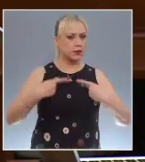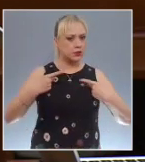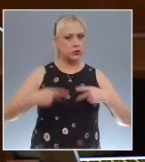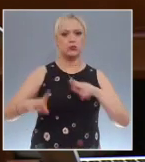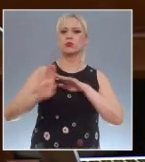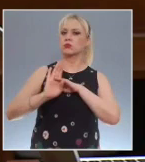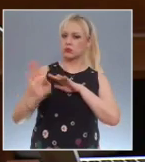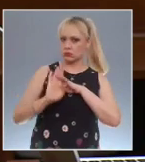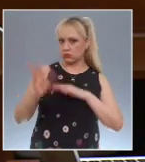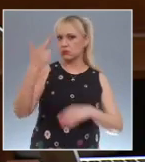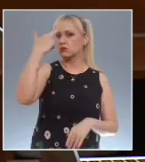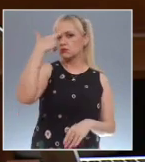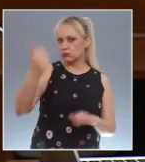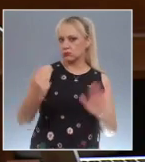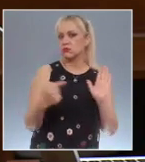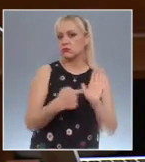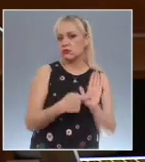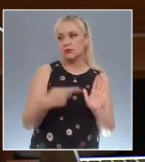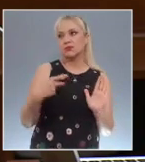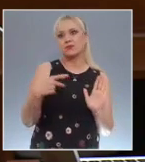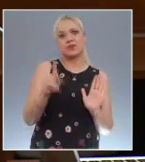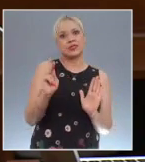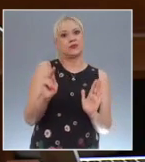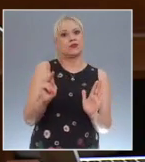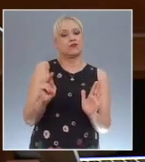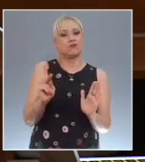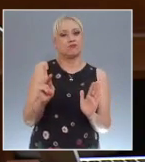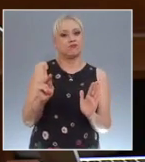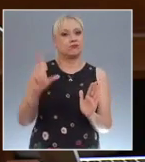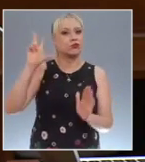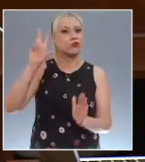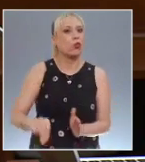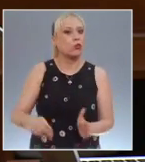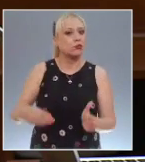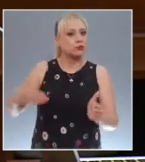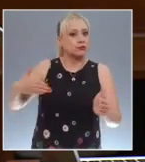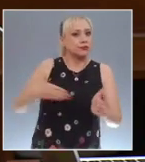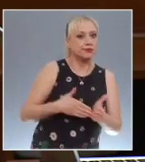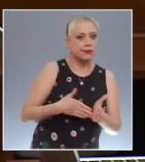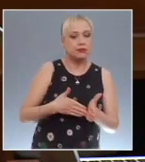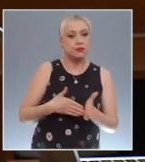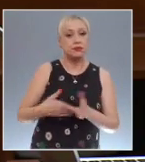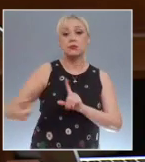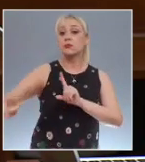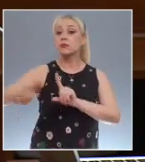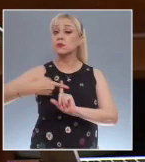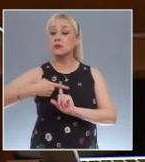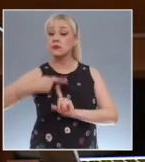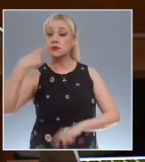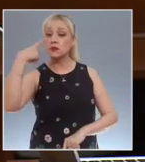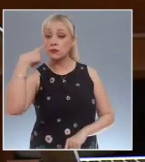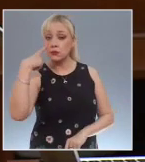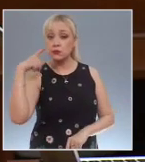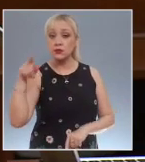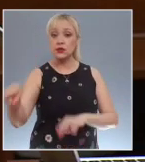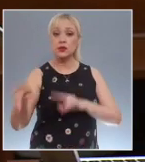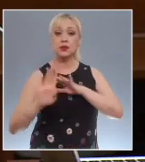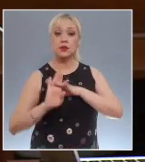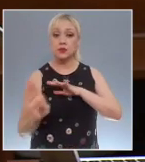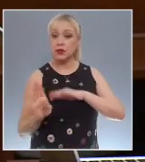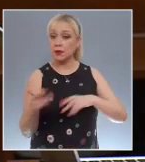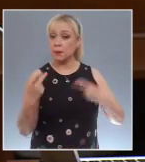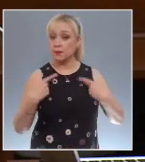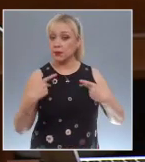es que acaba por restringirlo, dado que lo condiciona a que la persona migrante cuente con el permiso correspondiente